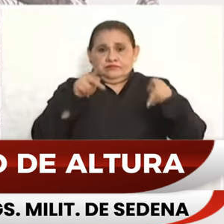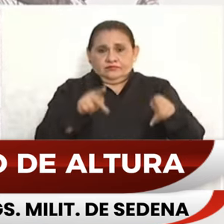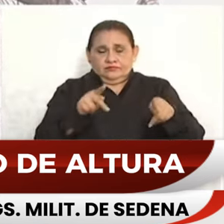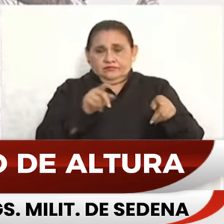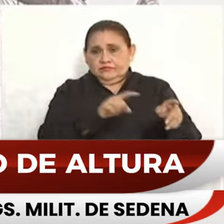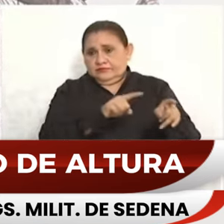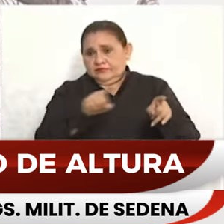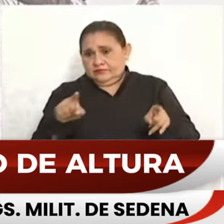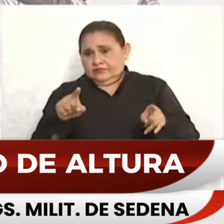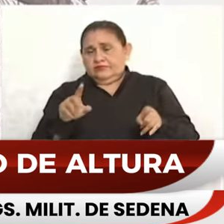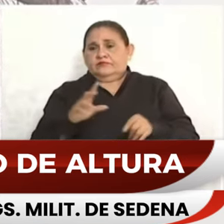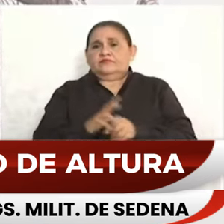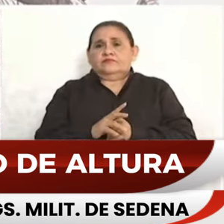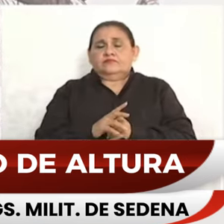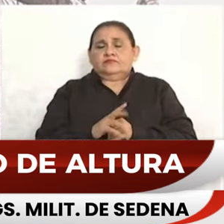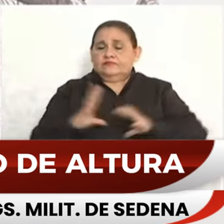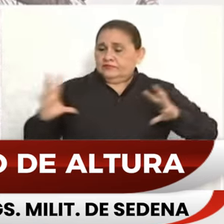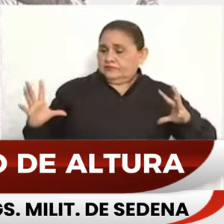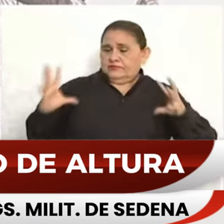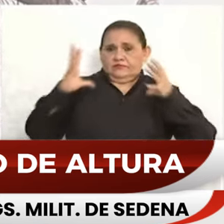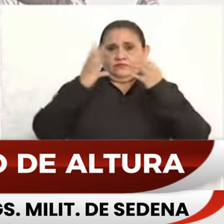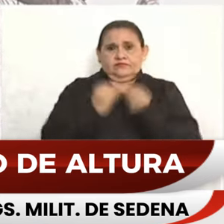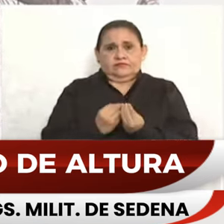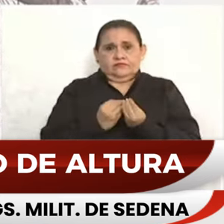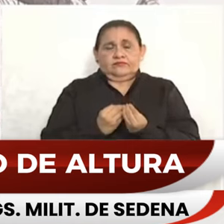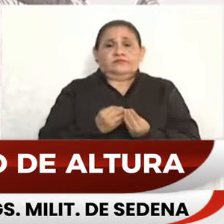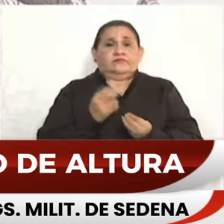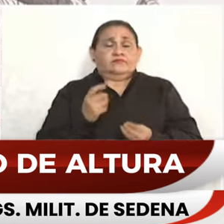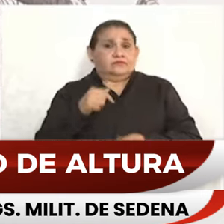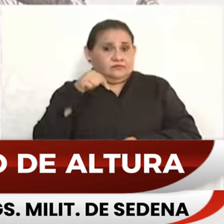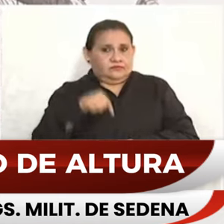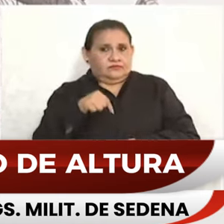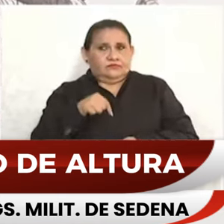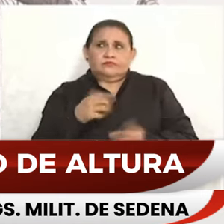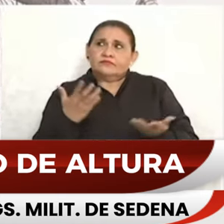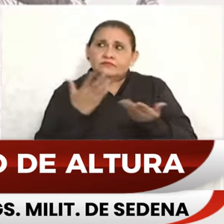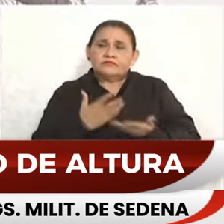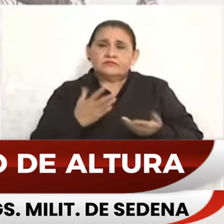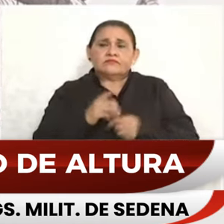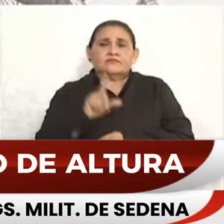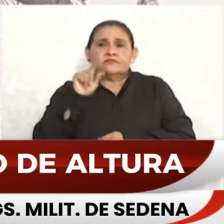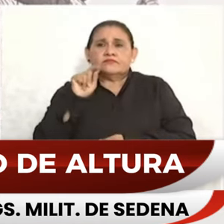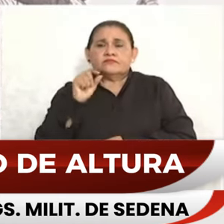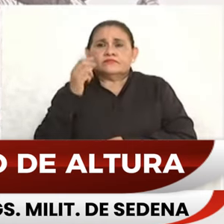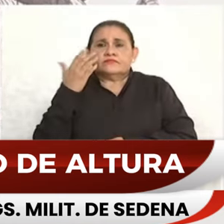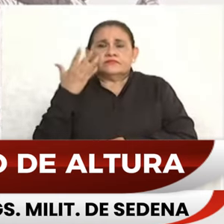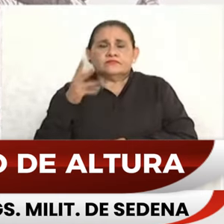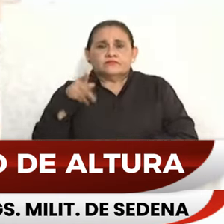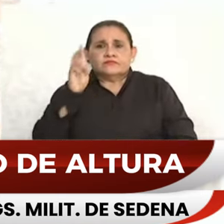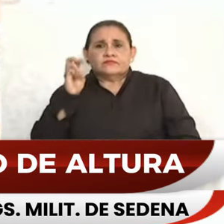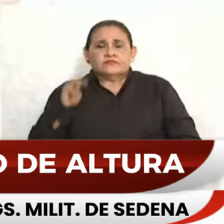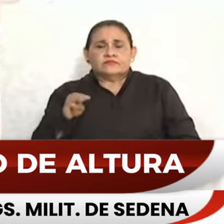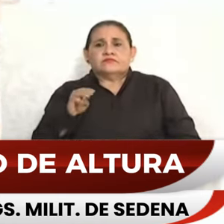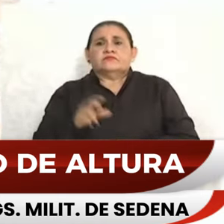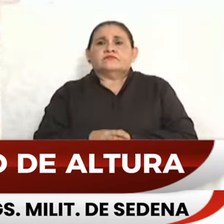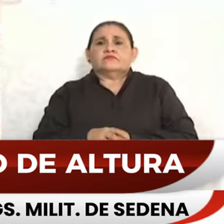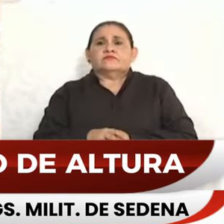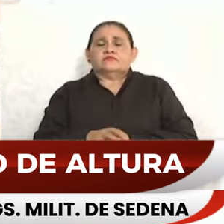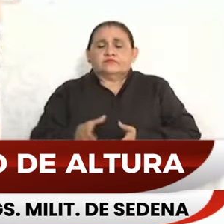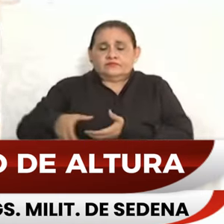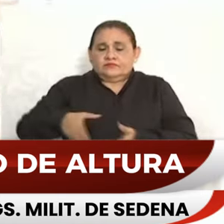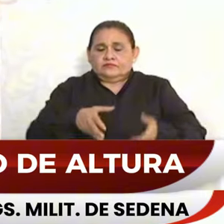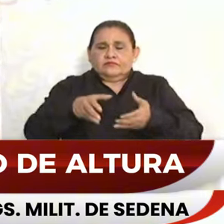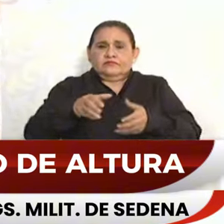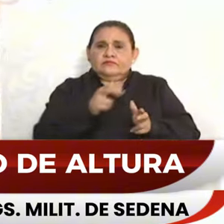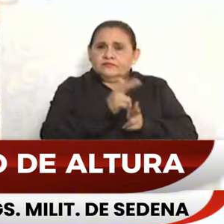Progreso. En su conjunto, tan sólo en este lugar serán construidos 75 kilómetros de vía férrea, de los cuales